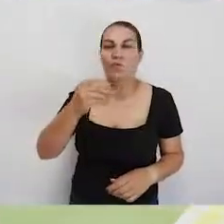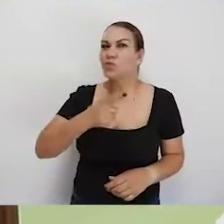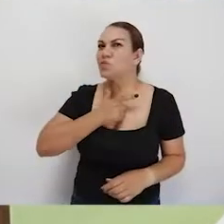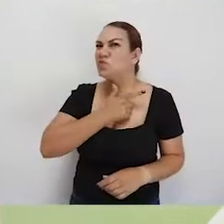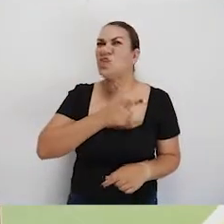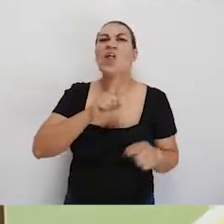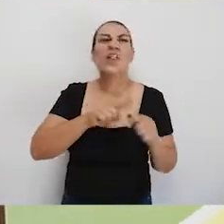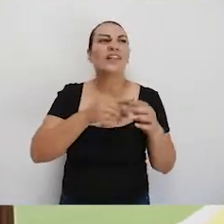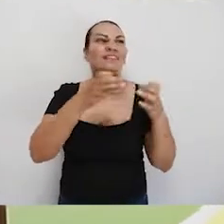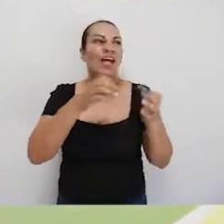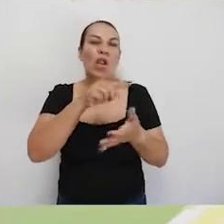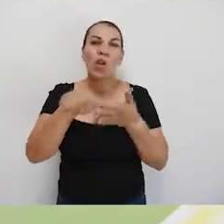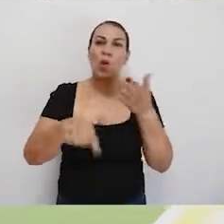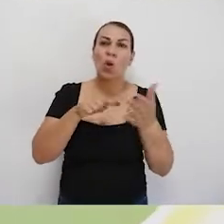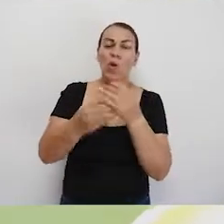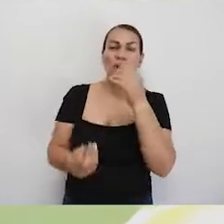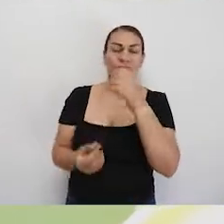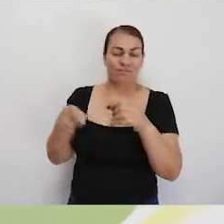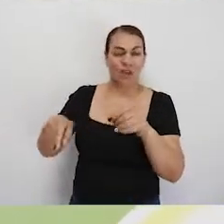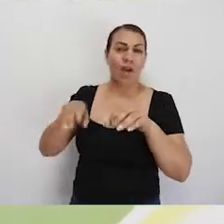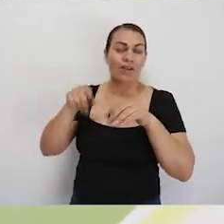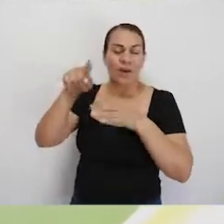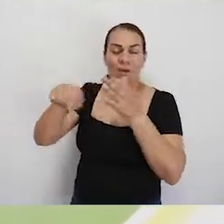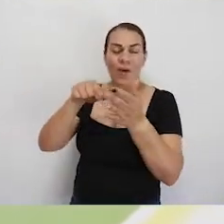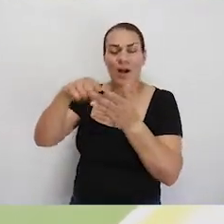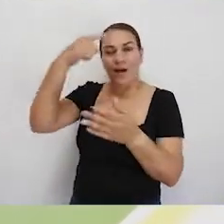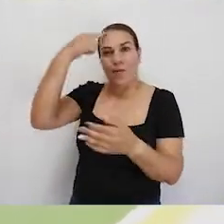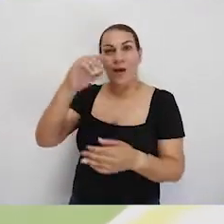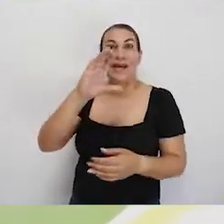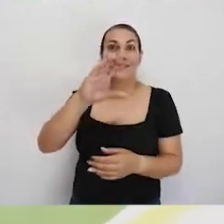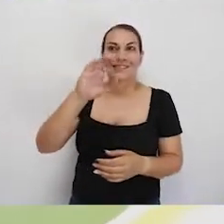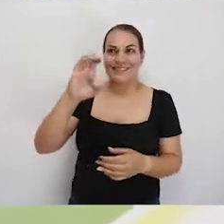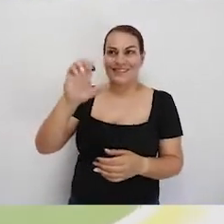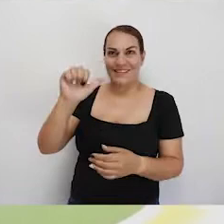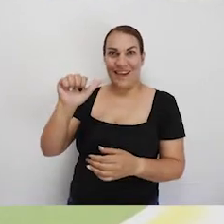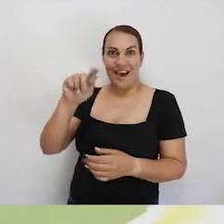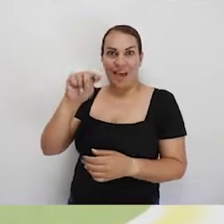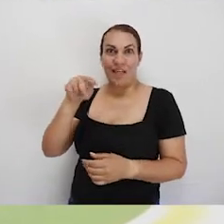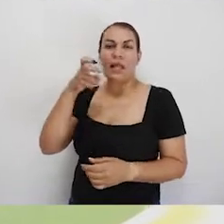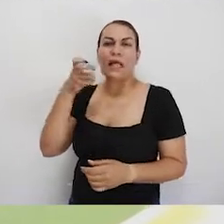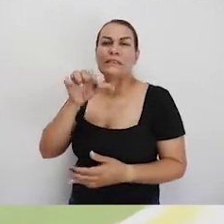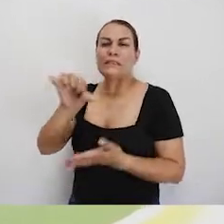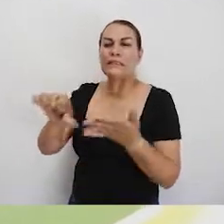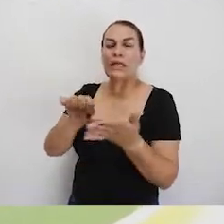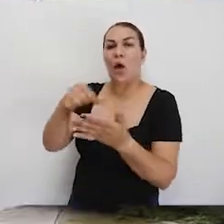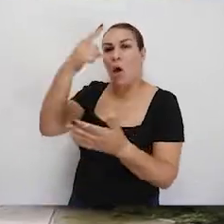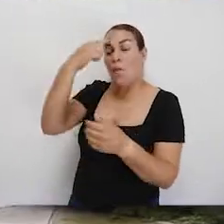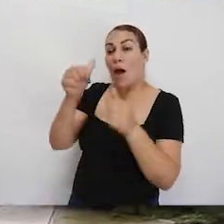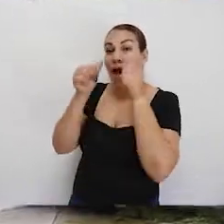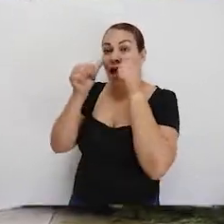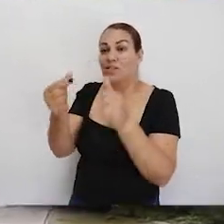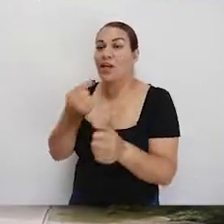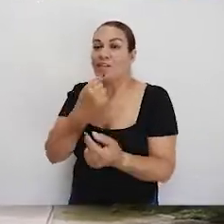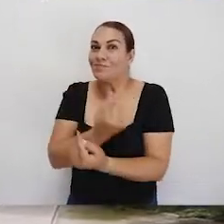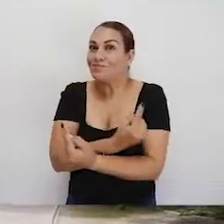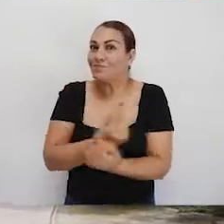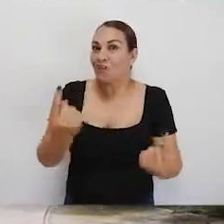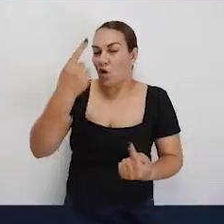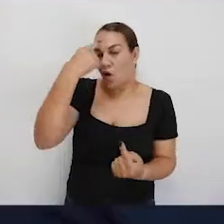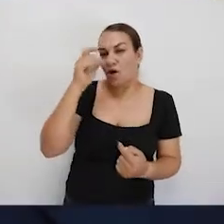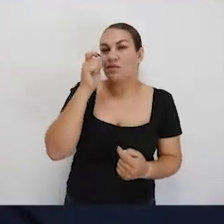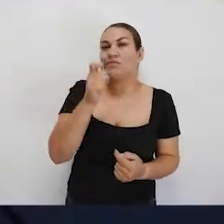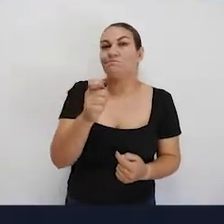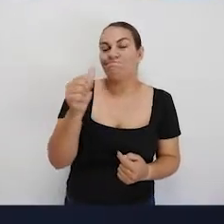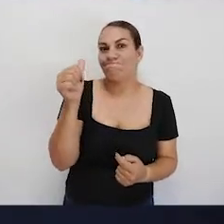Me da mucho gusto estar aquí en las instalaciones del CENDI, en el SEAT, precisamente este centro de autismo, para